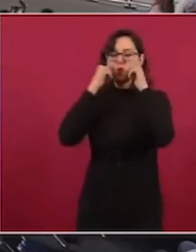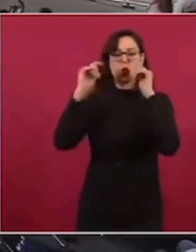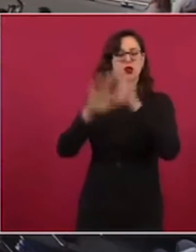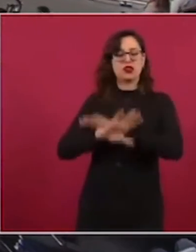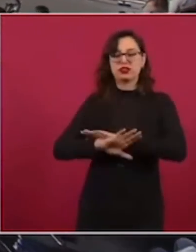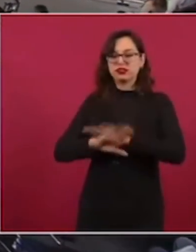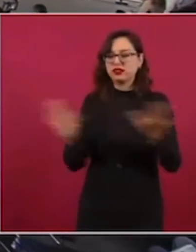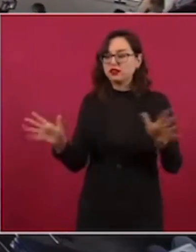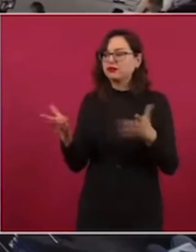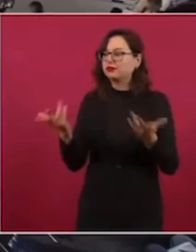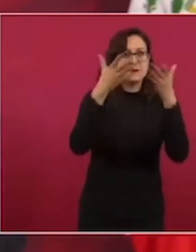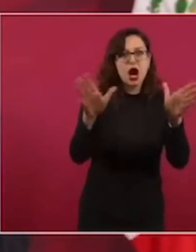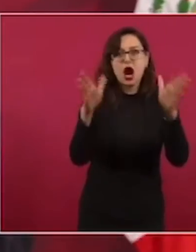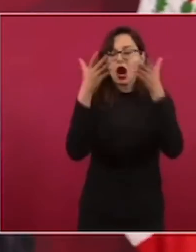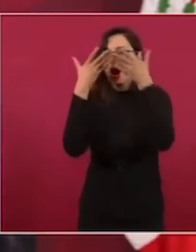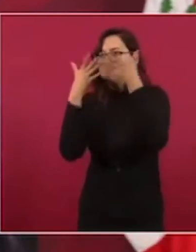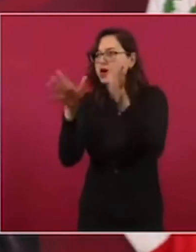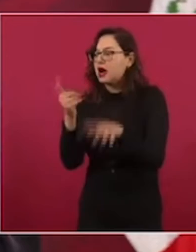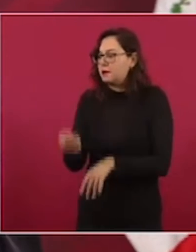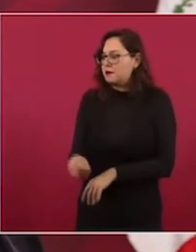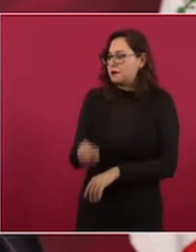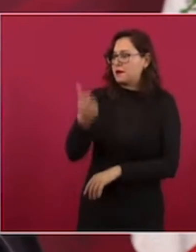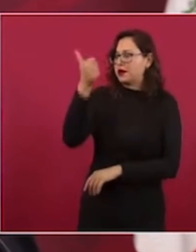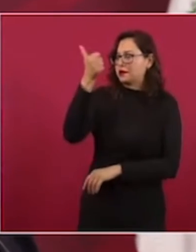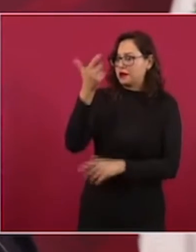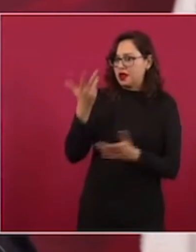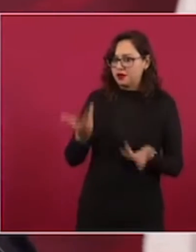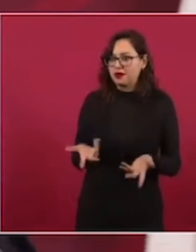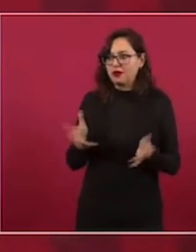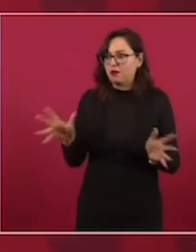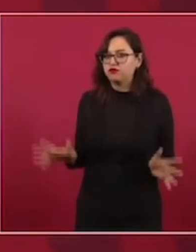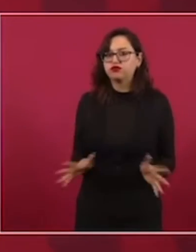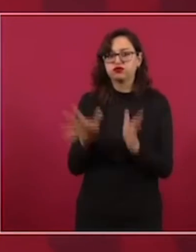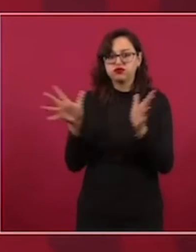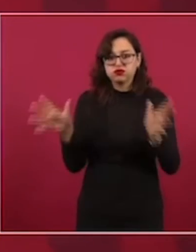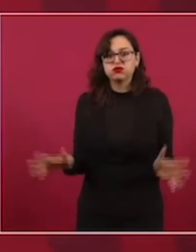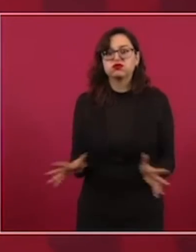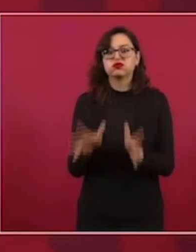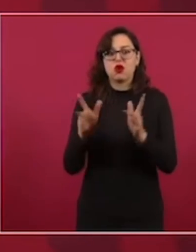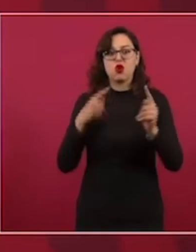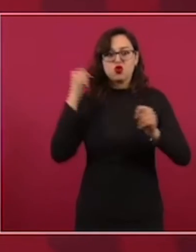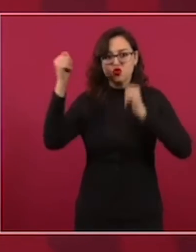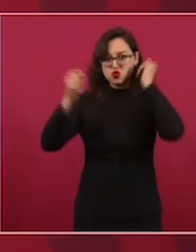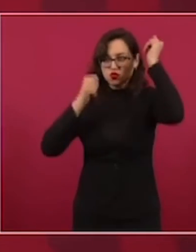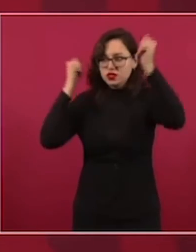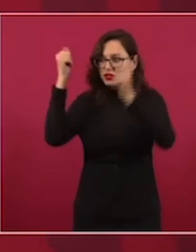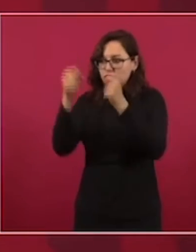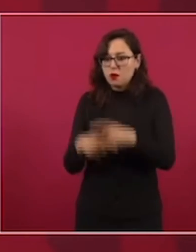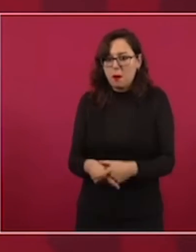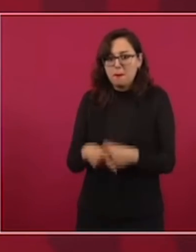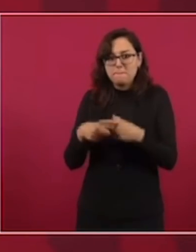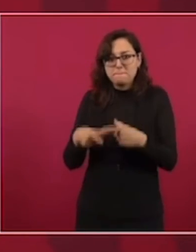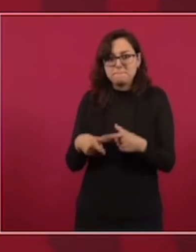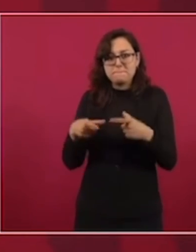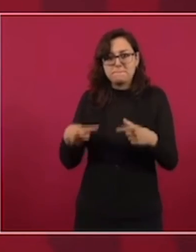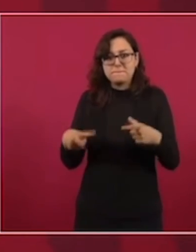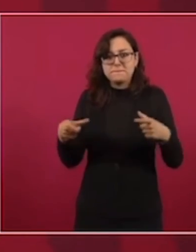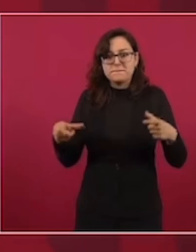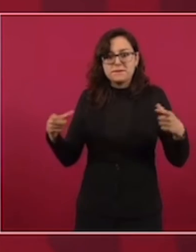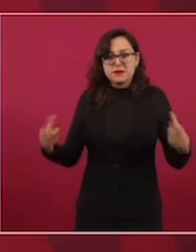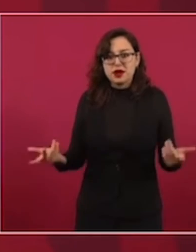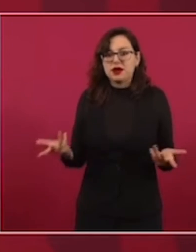turístico y también ayudar con